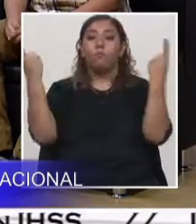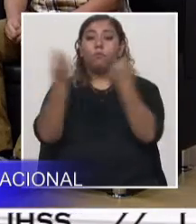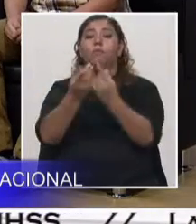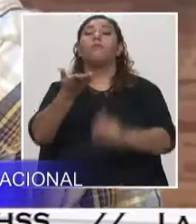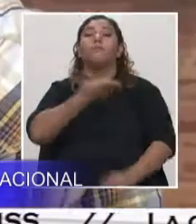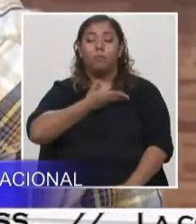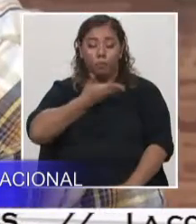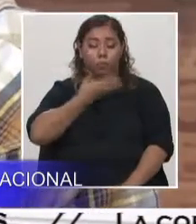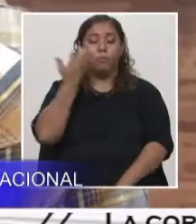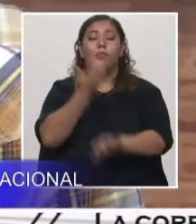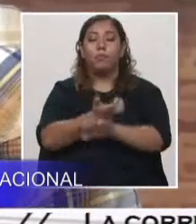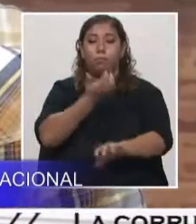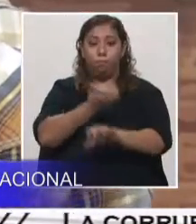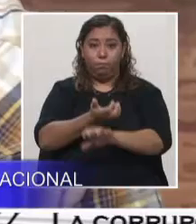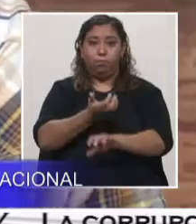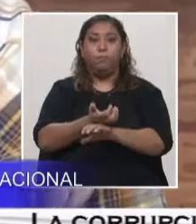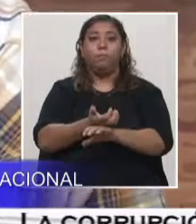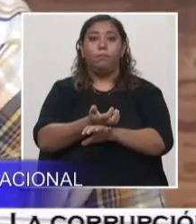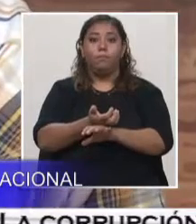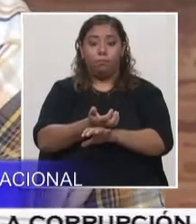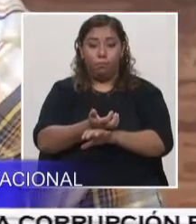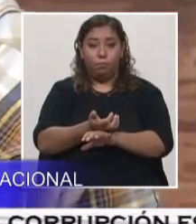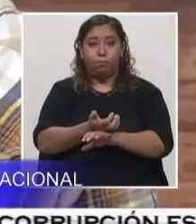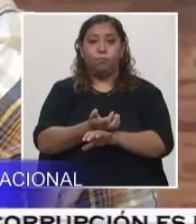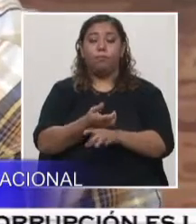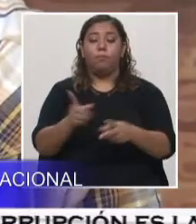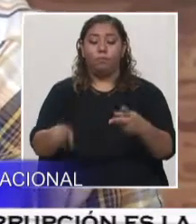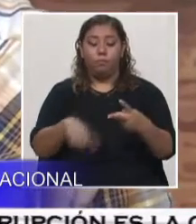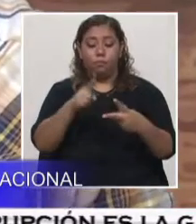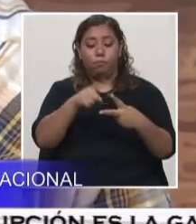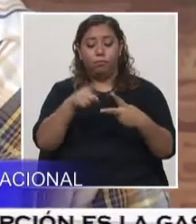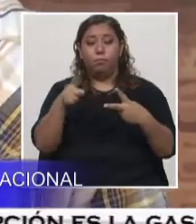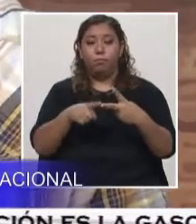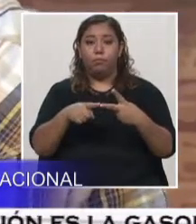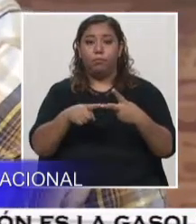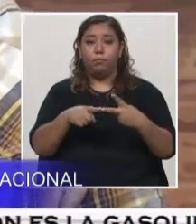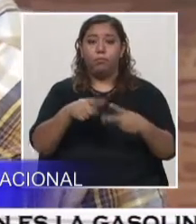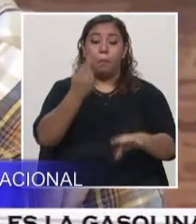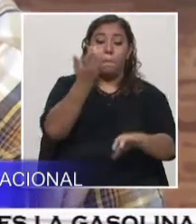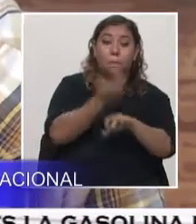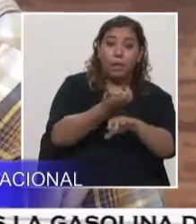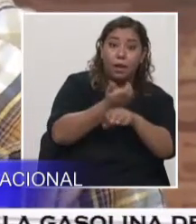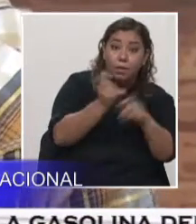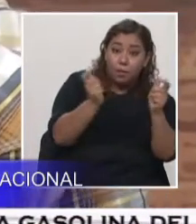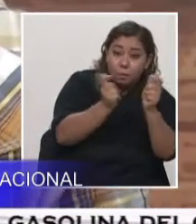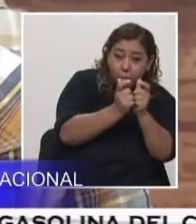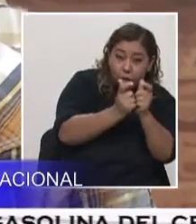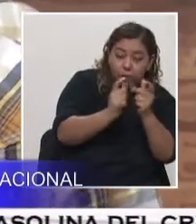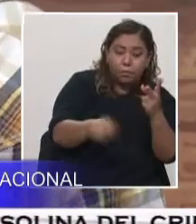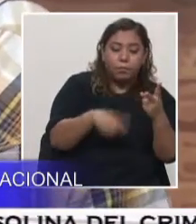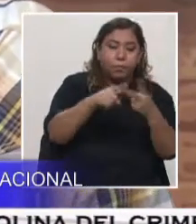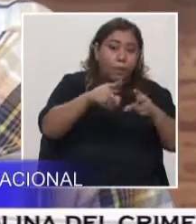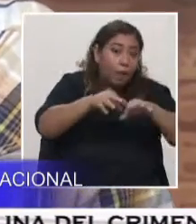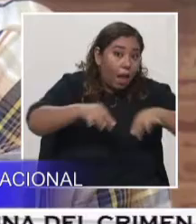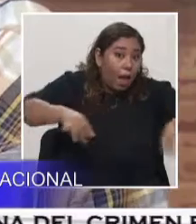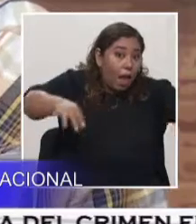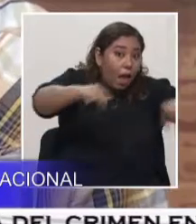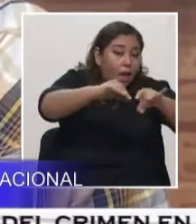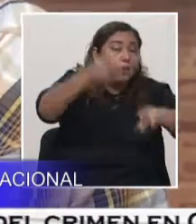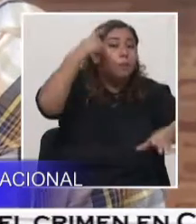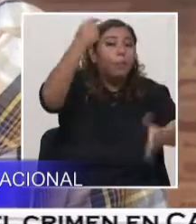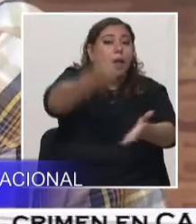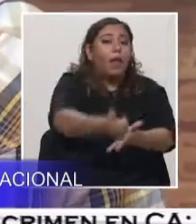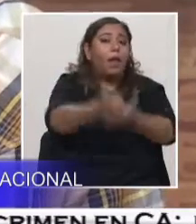departamentos del país extraen grava y arena, todos. Entonces, la grava y arena son minerales no metálicos industriales que sirven para la